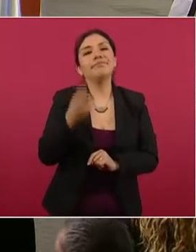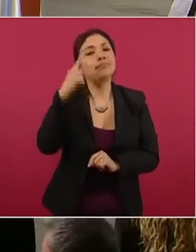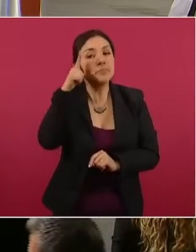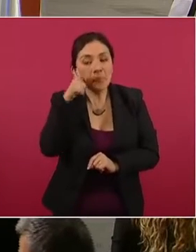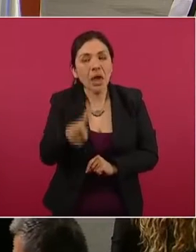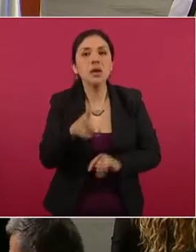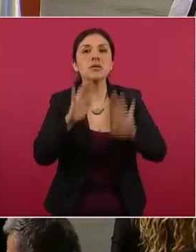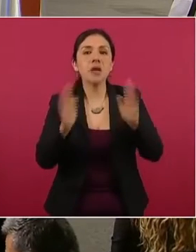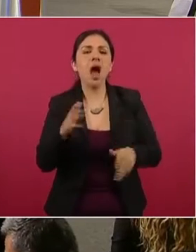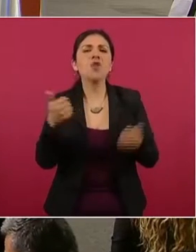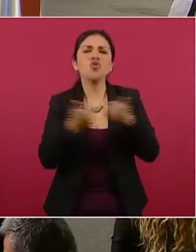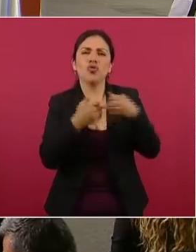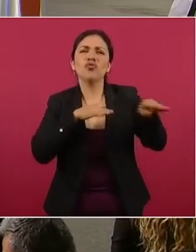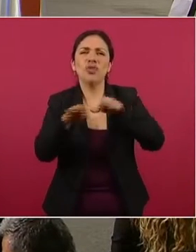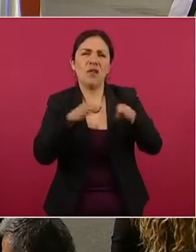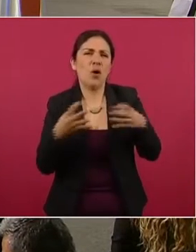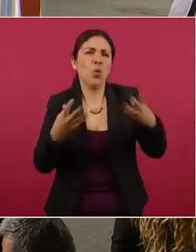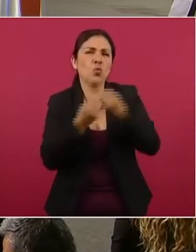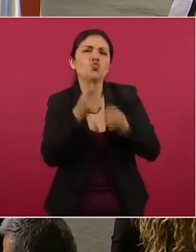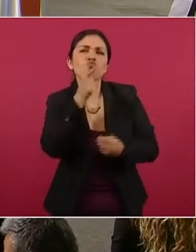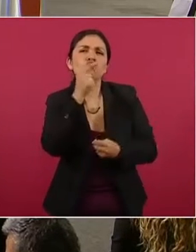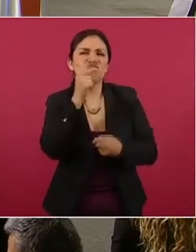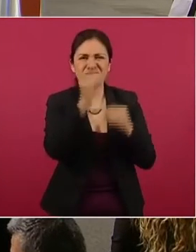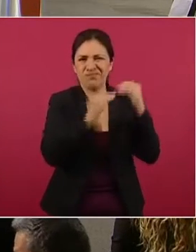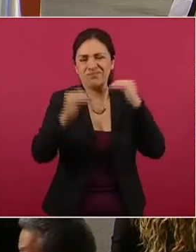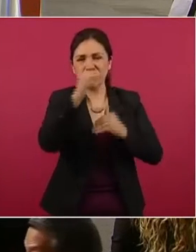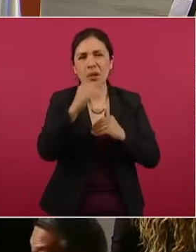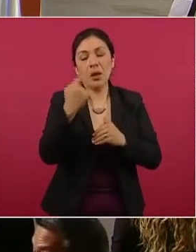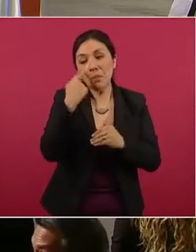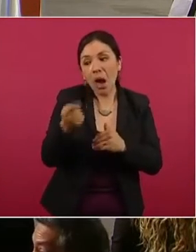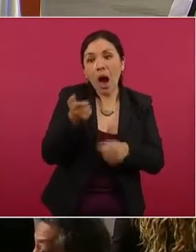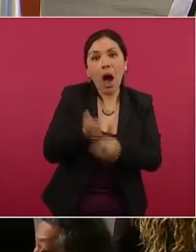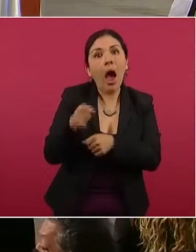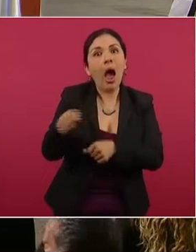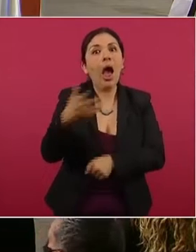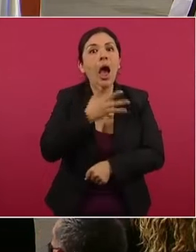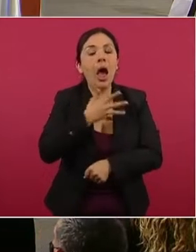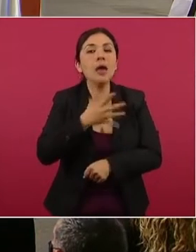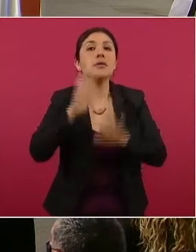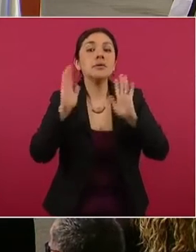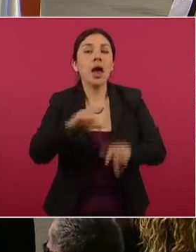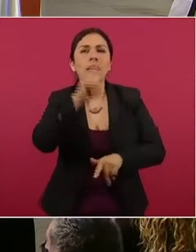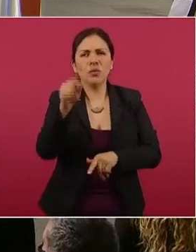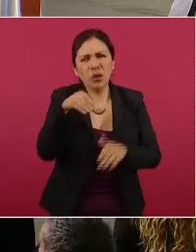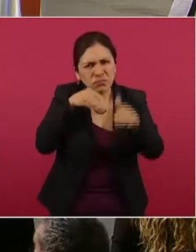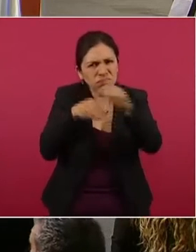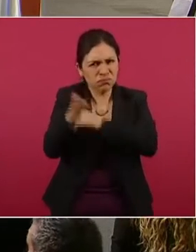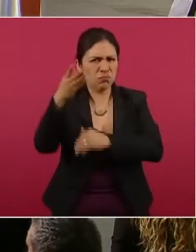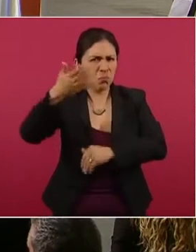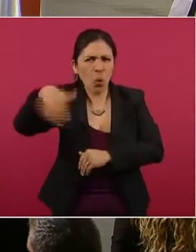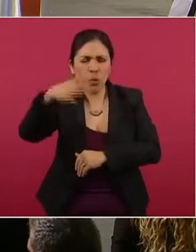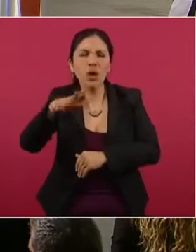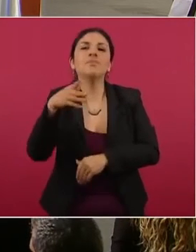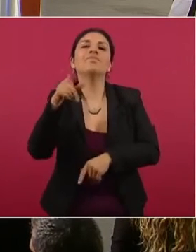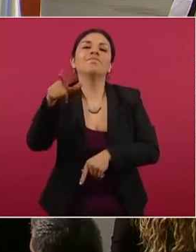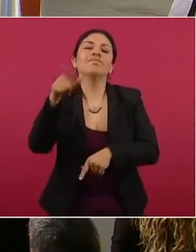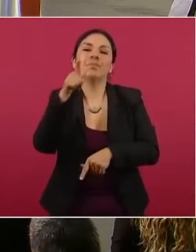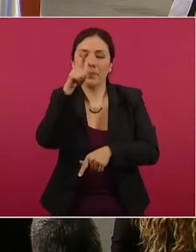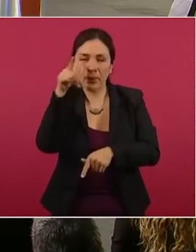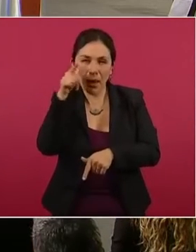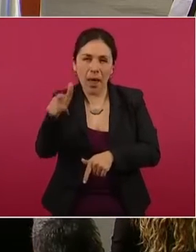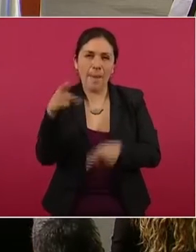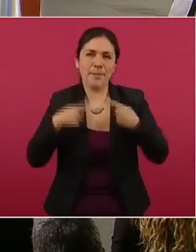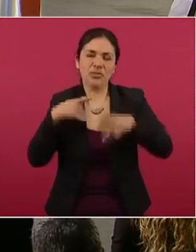detectar en un trabajo de inteligencia su modus operandi y finalmente, después del cateo, ser detenido en